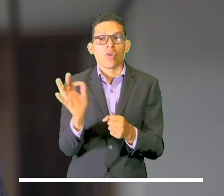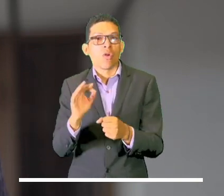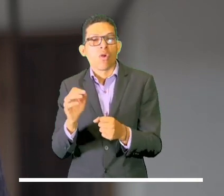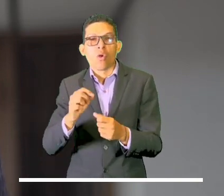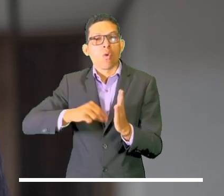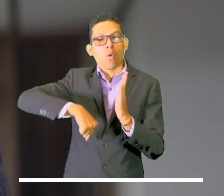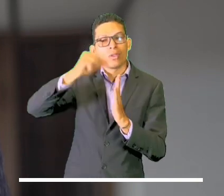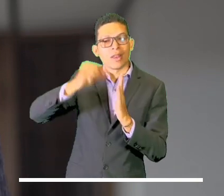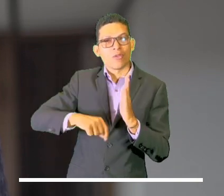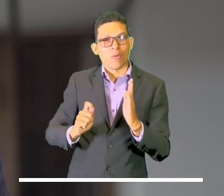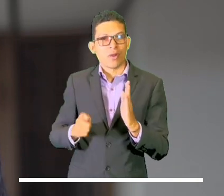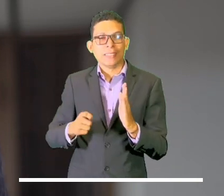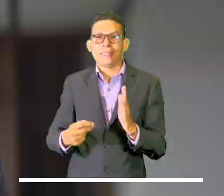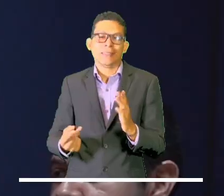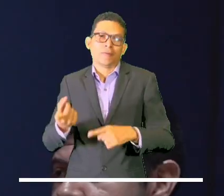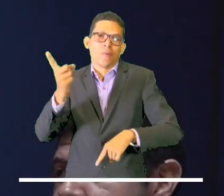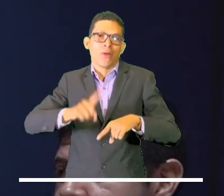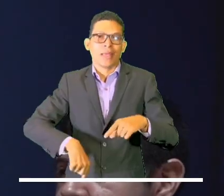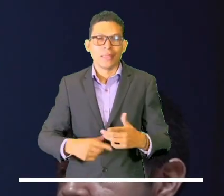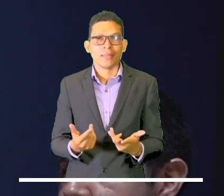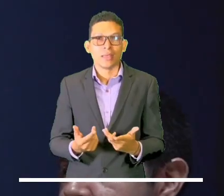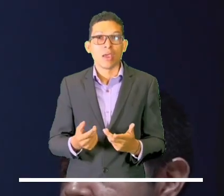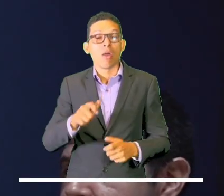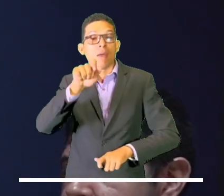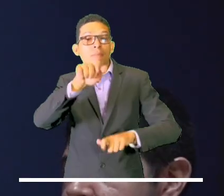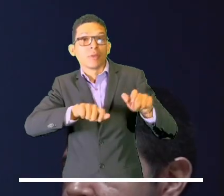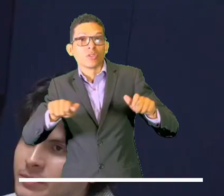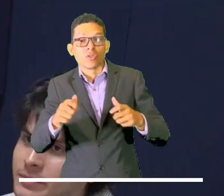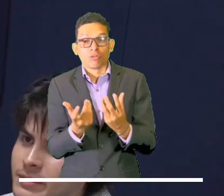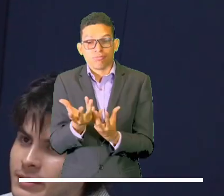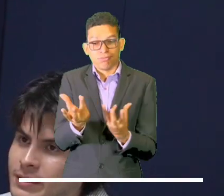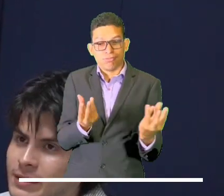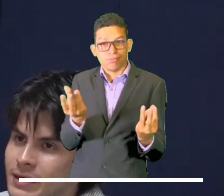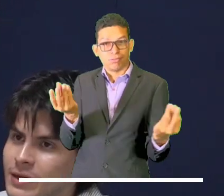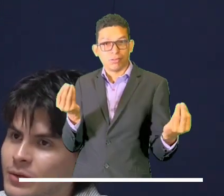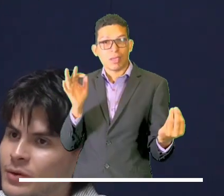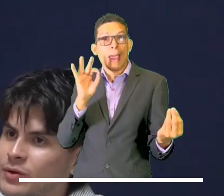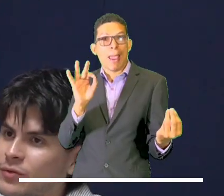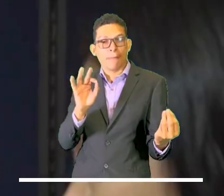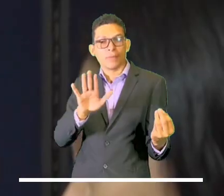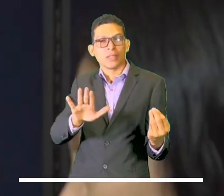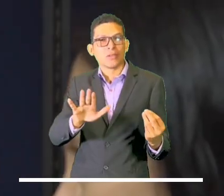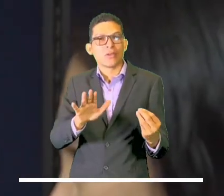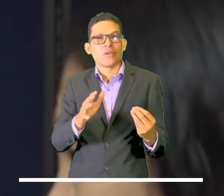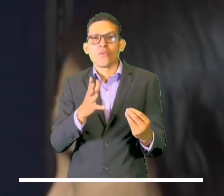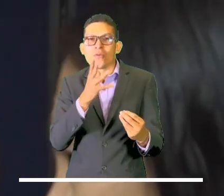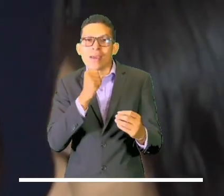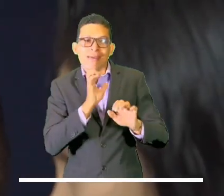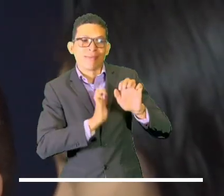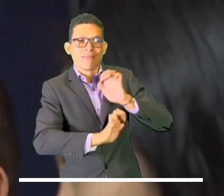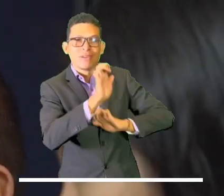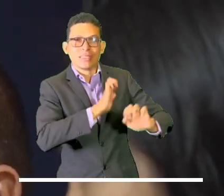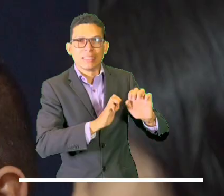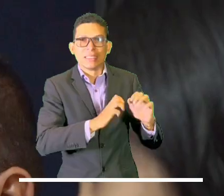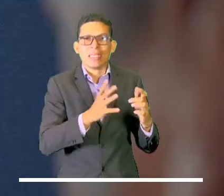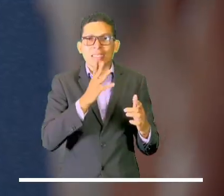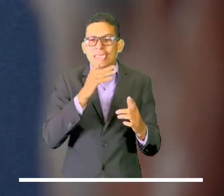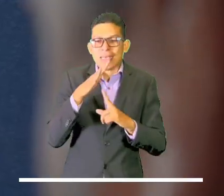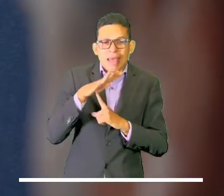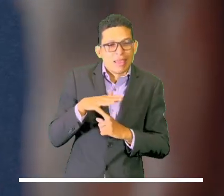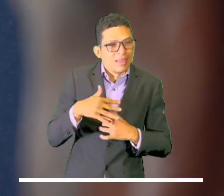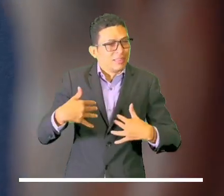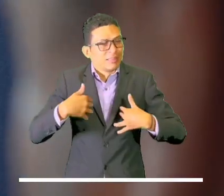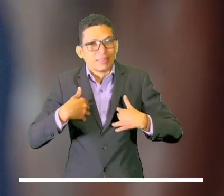condición no pueden contratar los servicios de un abogado, o en general a personas y grupos que se encuentren en condiciones de indefensión o vulnerabilidad.